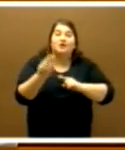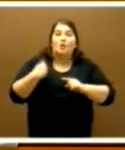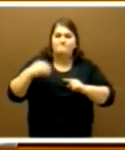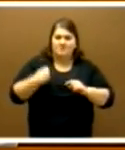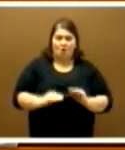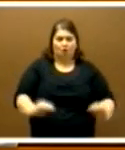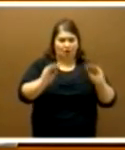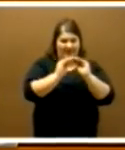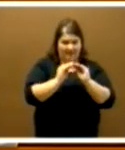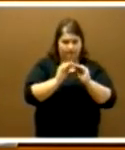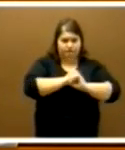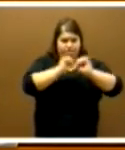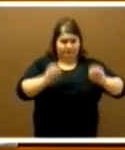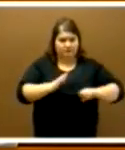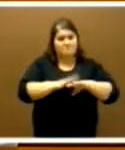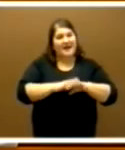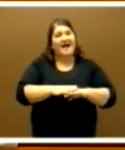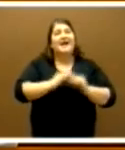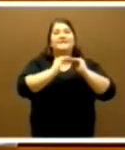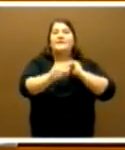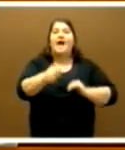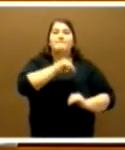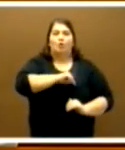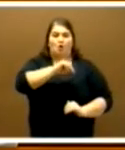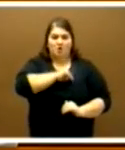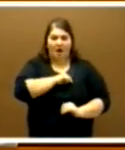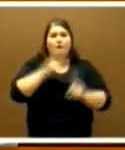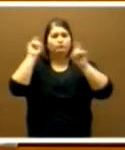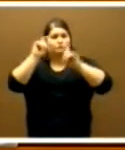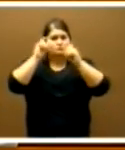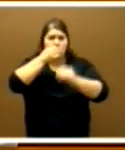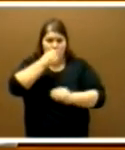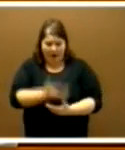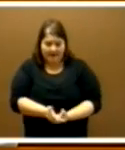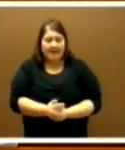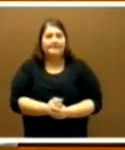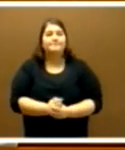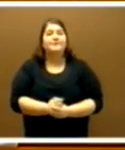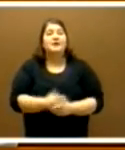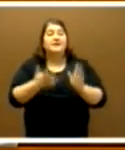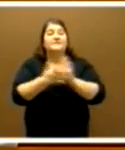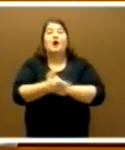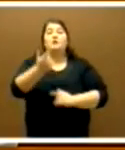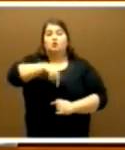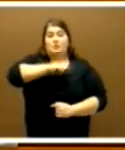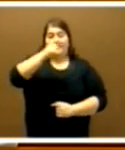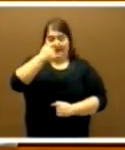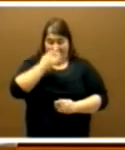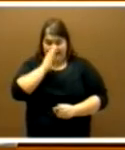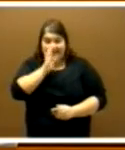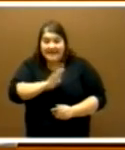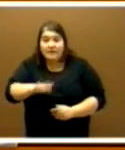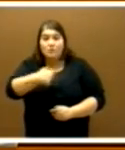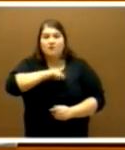en la familia para conseguir estabilidad emocional, buena educación, que nuestros hijos sean personas